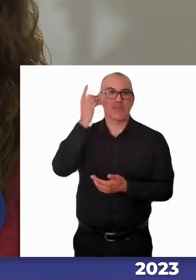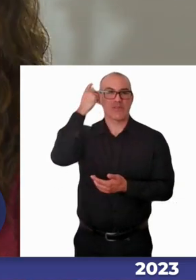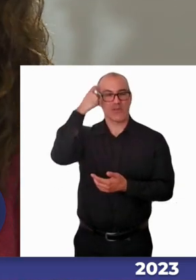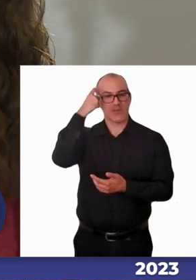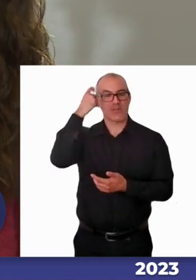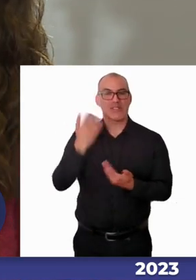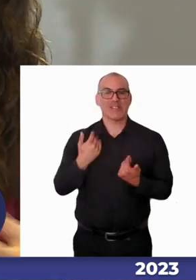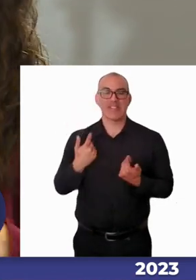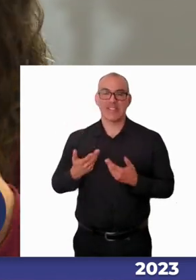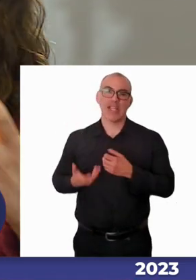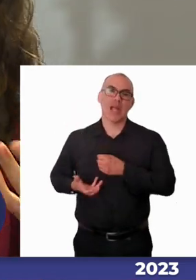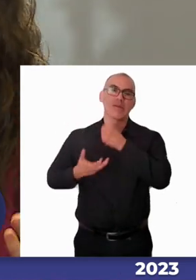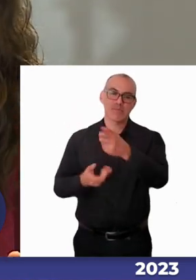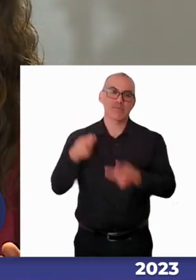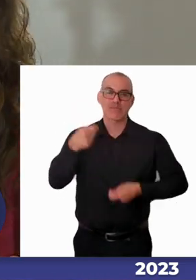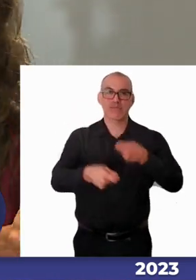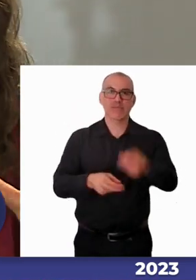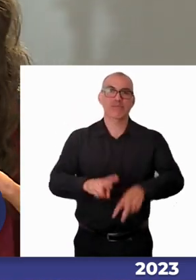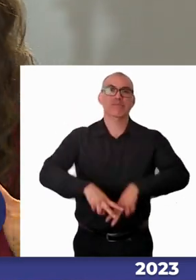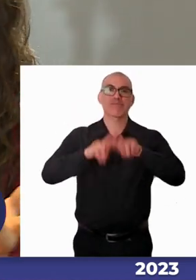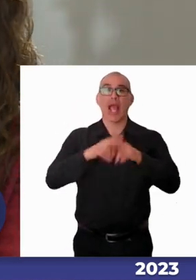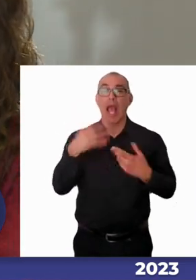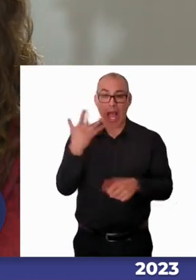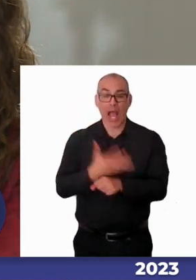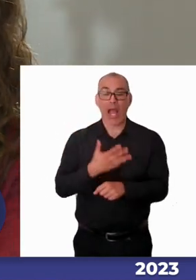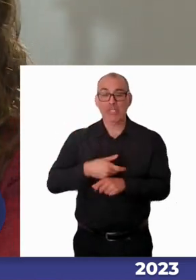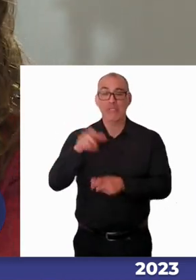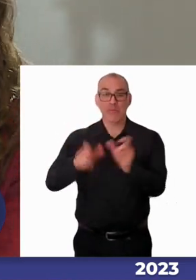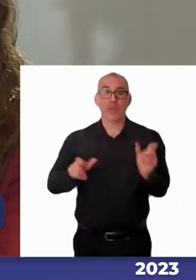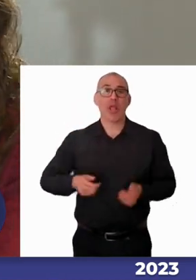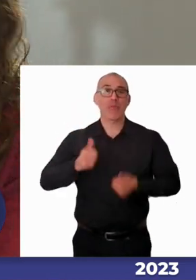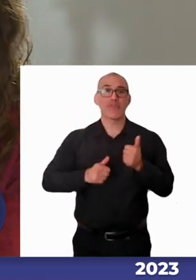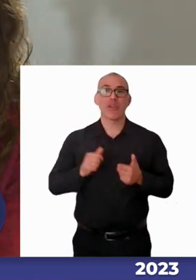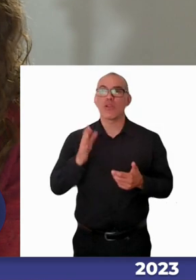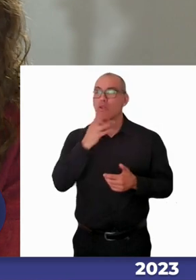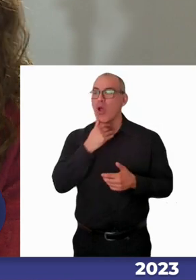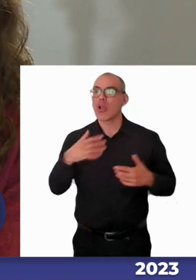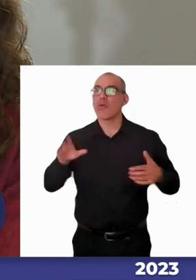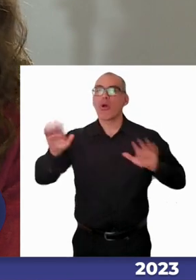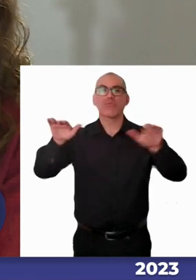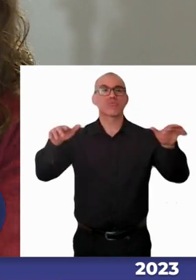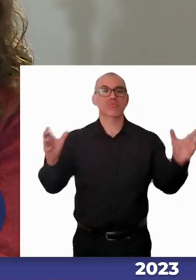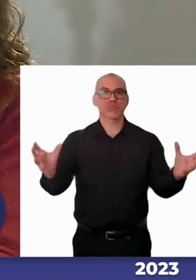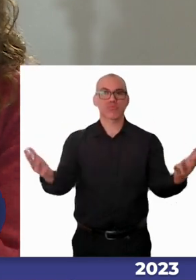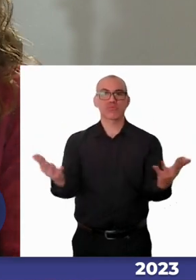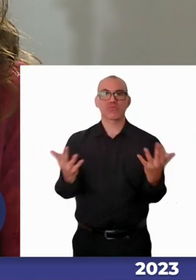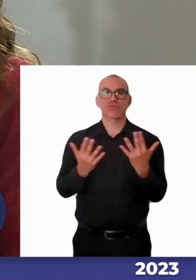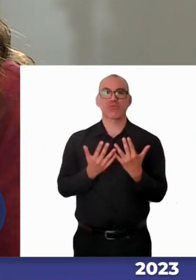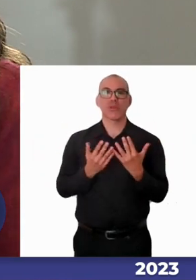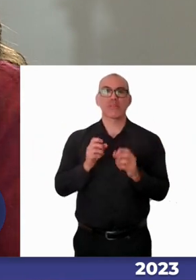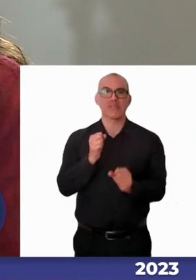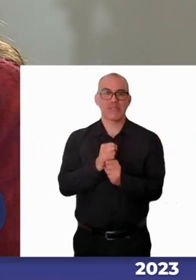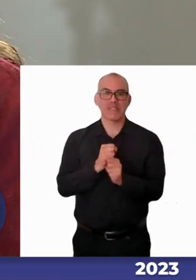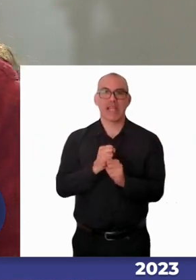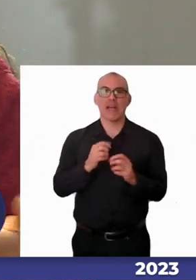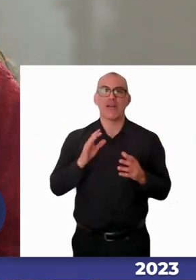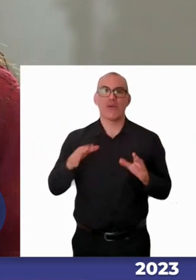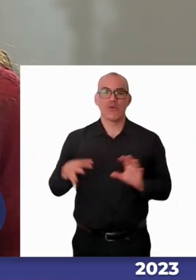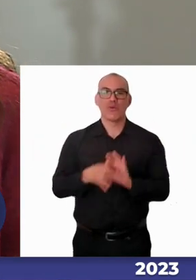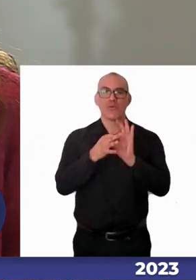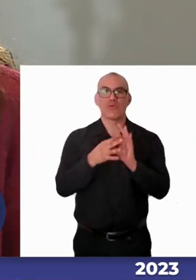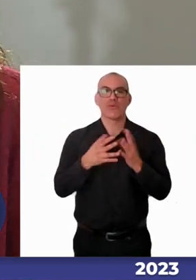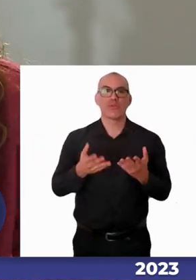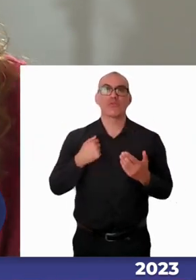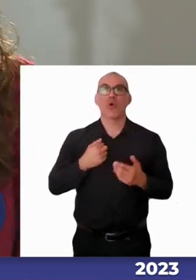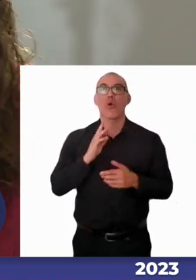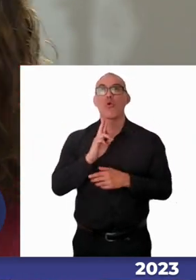mejor ya está esa gente existe en este país pero tú no la congregas para hacer este tipo de trabajo entonces yo después espero en el caso